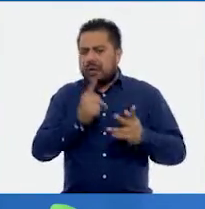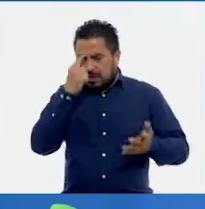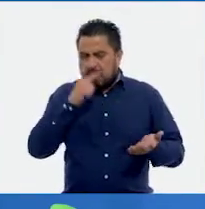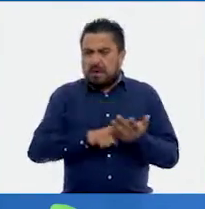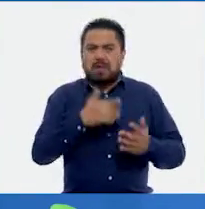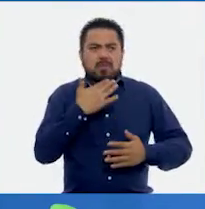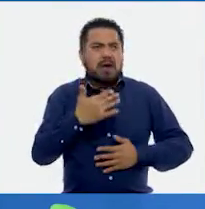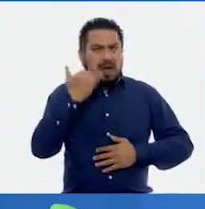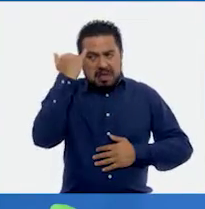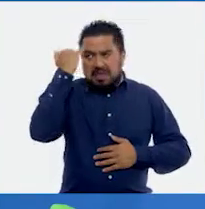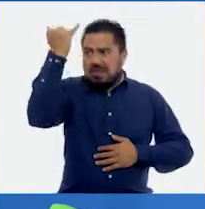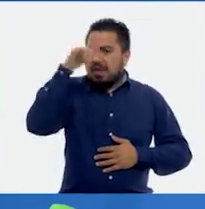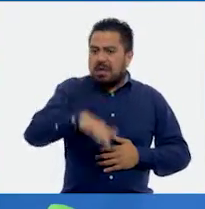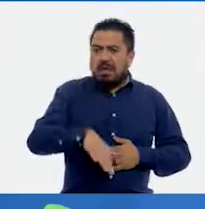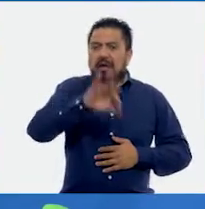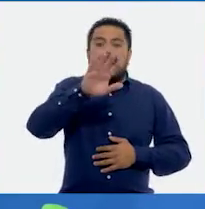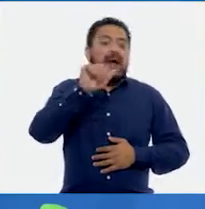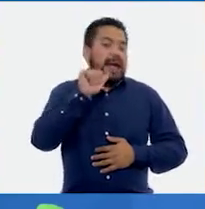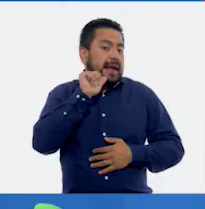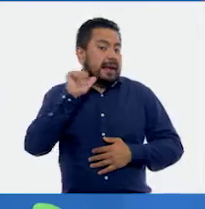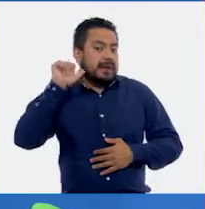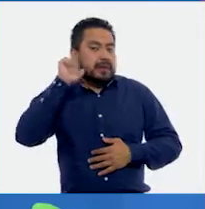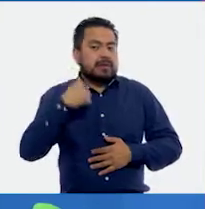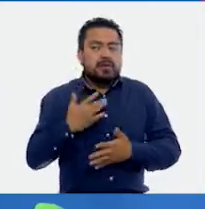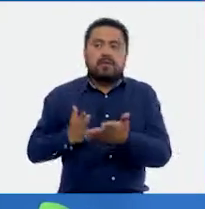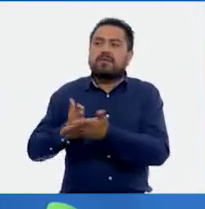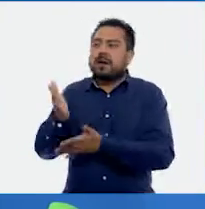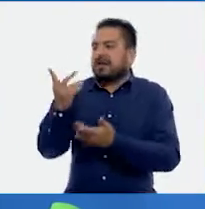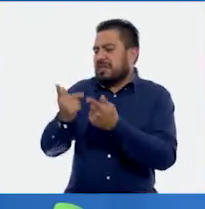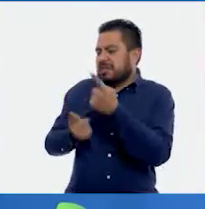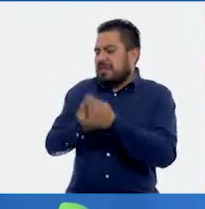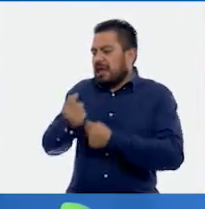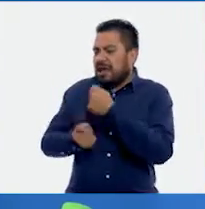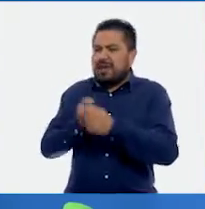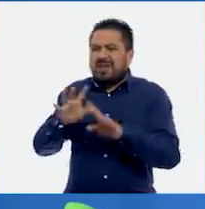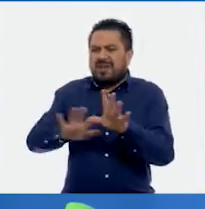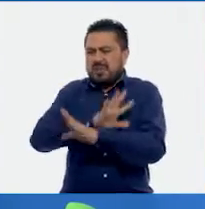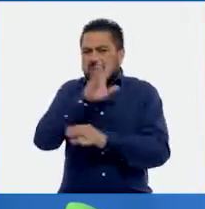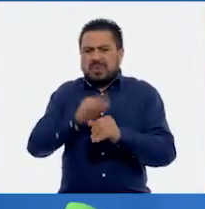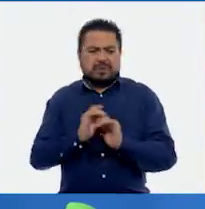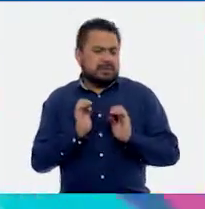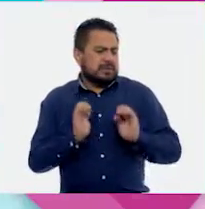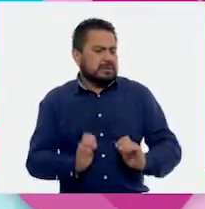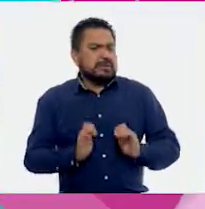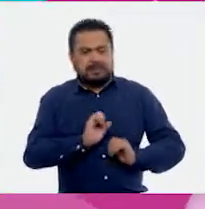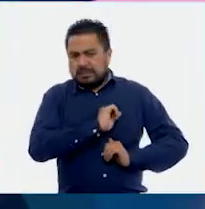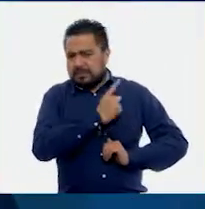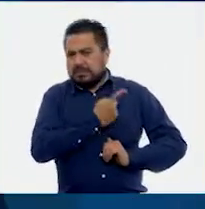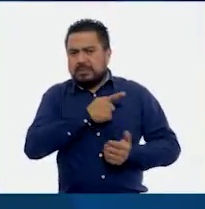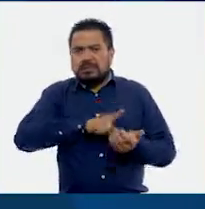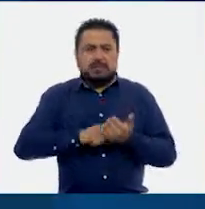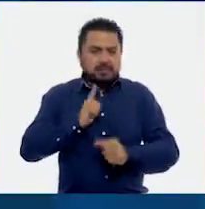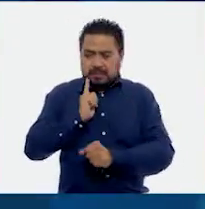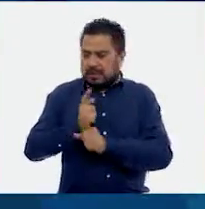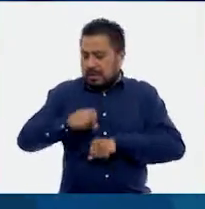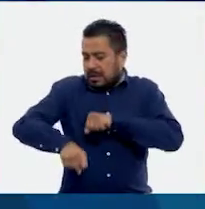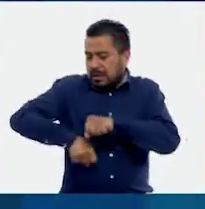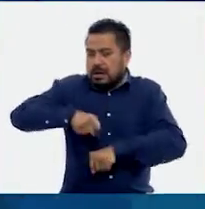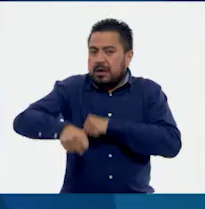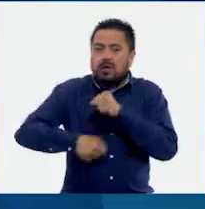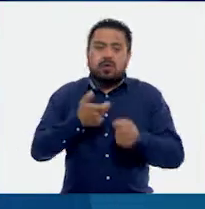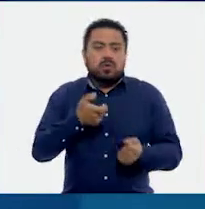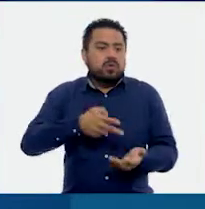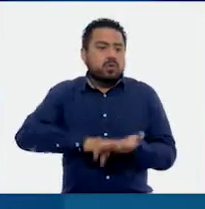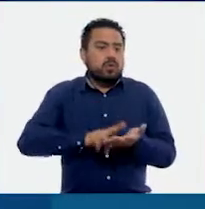una muy buena idea. O justo ayer fui a una tienda con todas las medidas de seguridad y encontré una bicicleta que